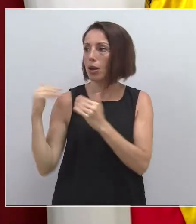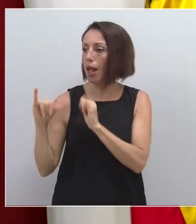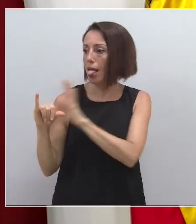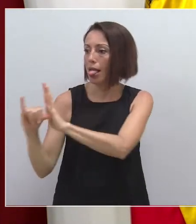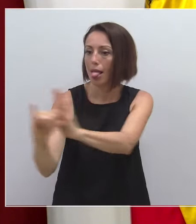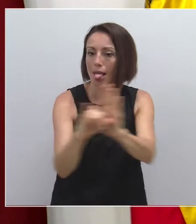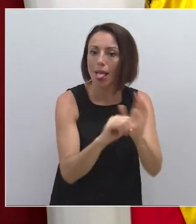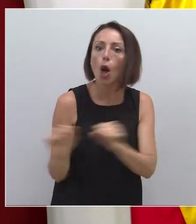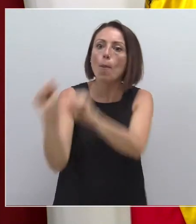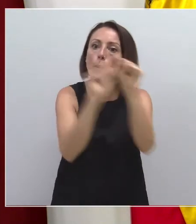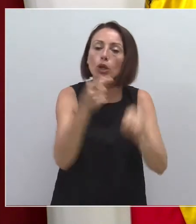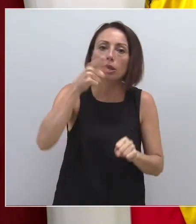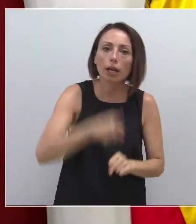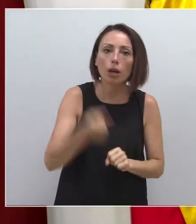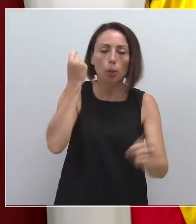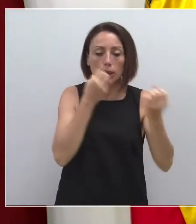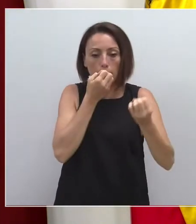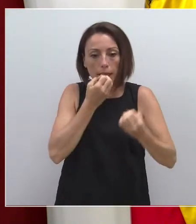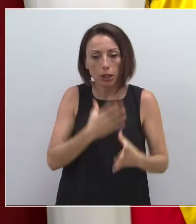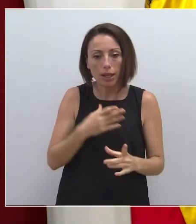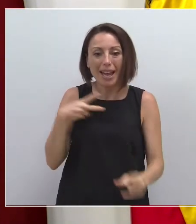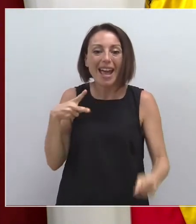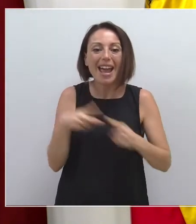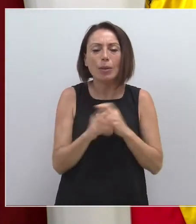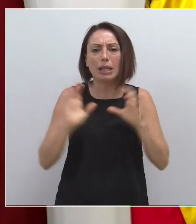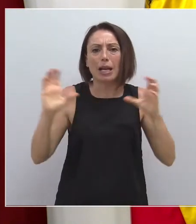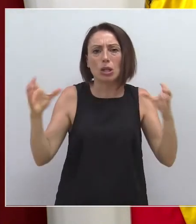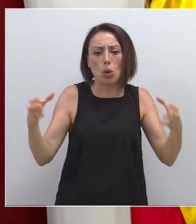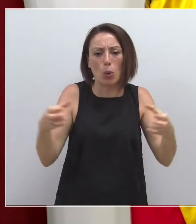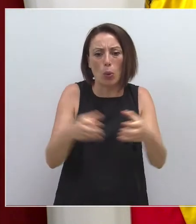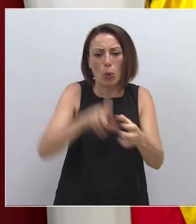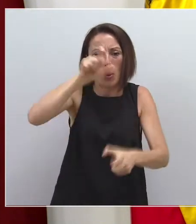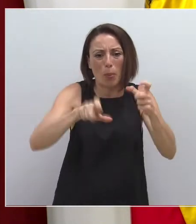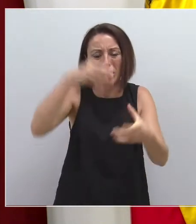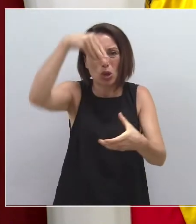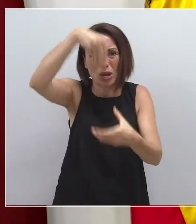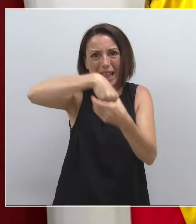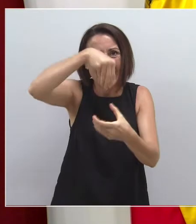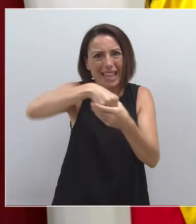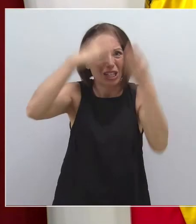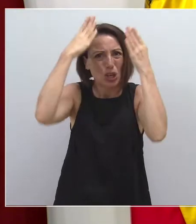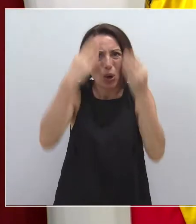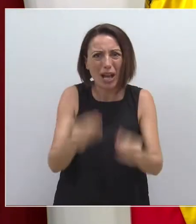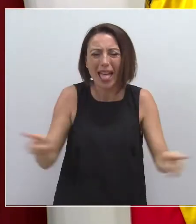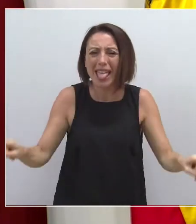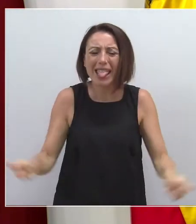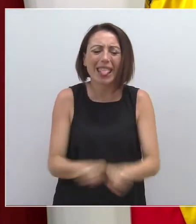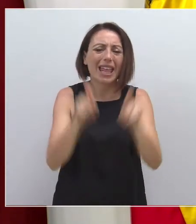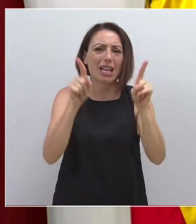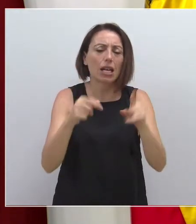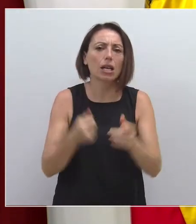correctamente, evitando aglomeraciones, sobre todo en los locales cerrados, cualquiera que sea